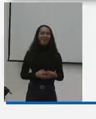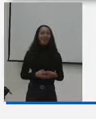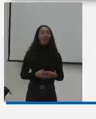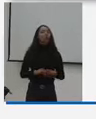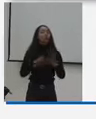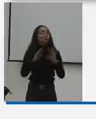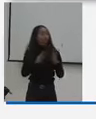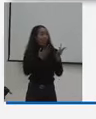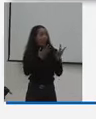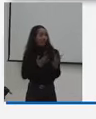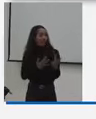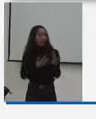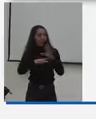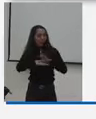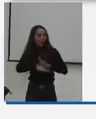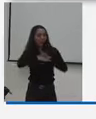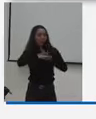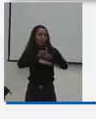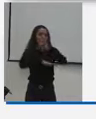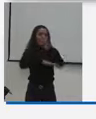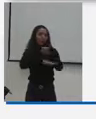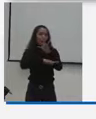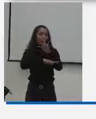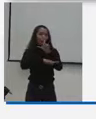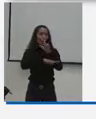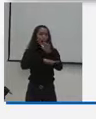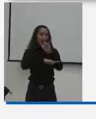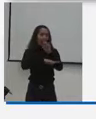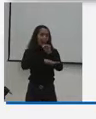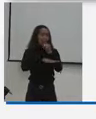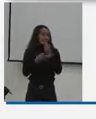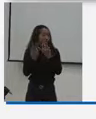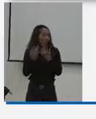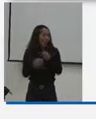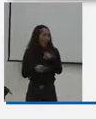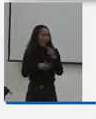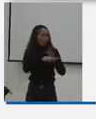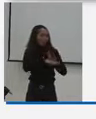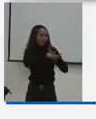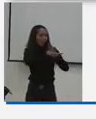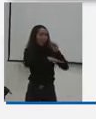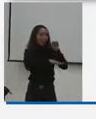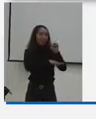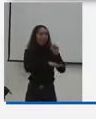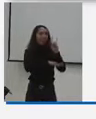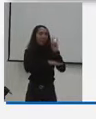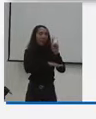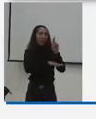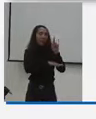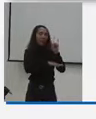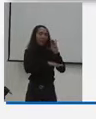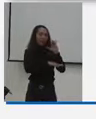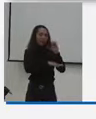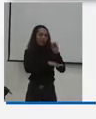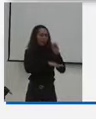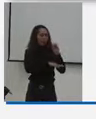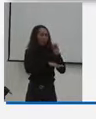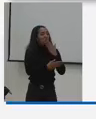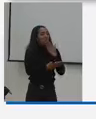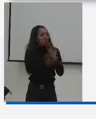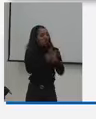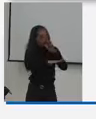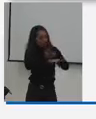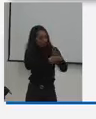Vamos a darle entonces una espera al doctor Julián Peinado. Está ya con nosotros el doctor Mauricio Parodi. Doctor Parodi, buenas tardes y bienvenido de nuevo.